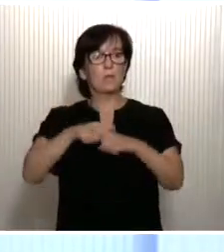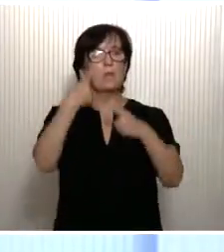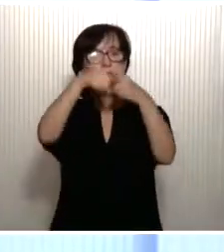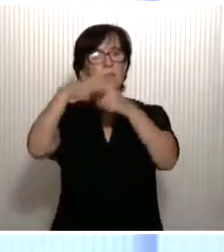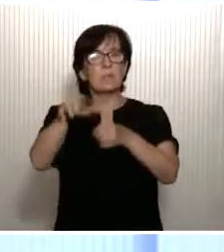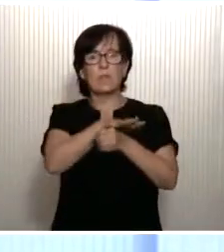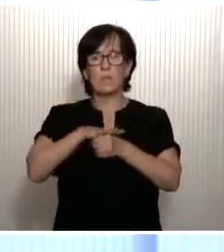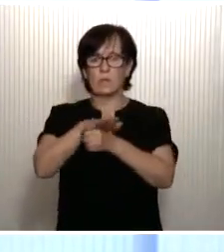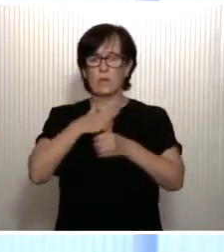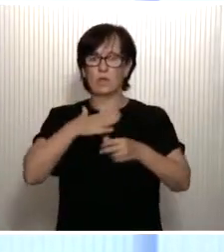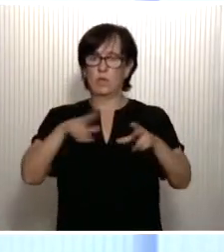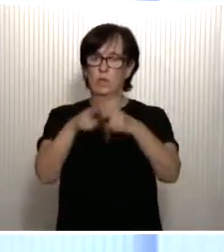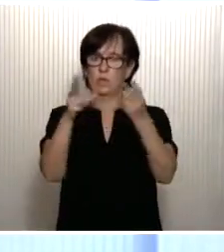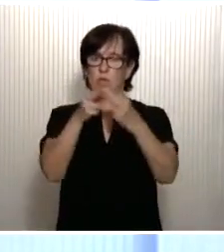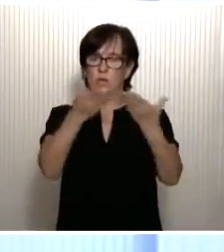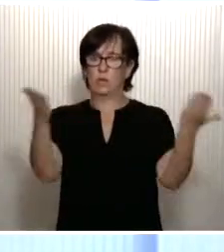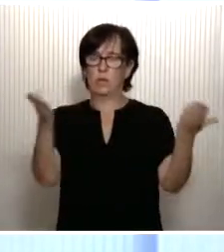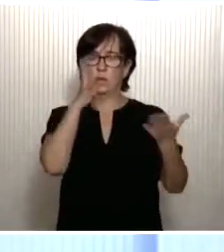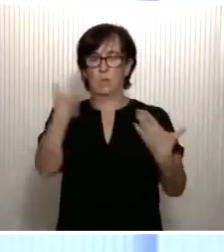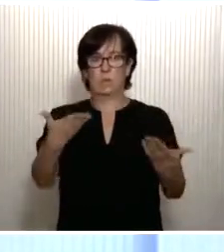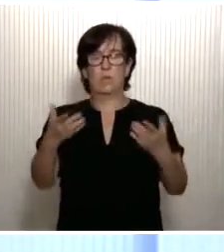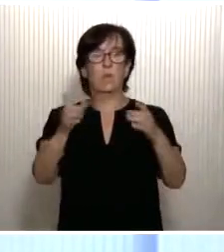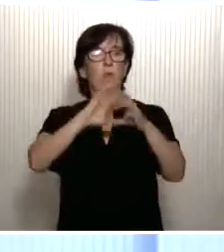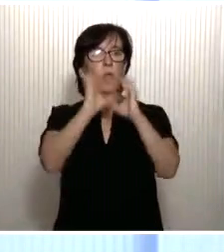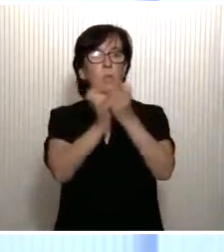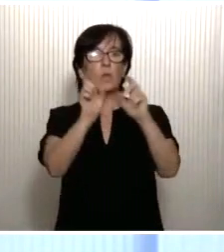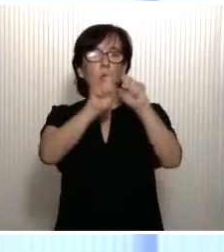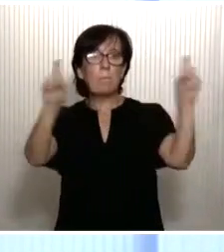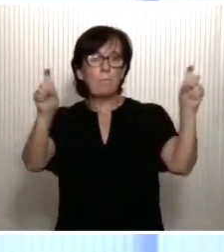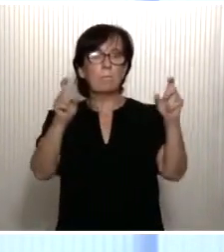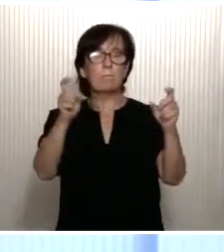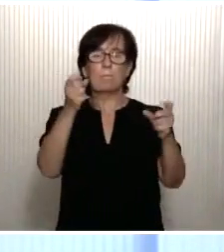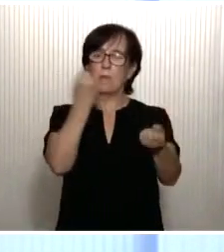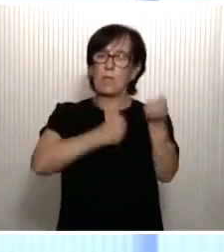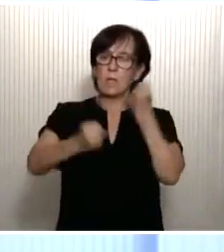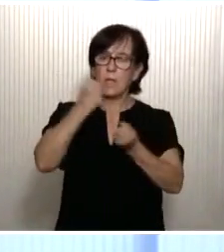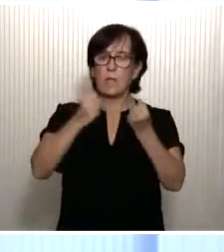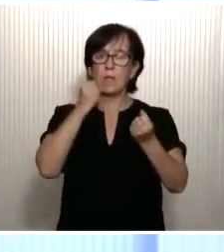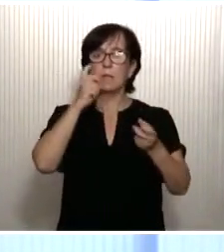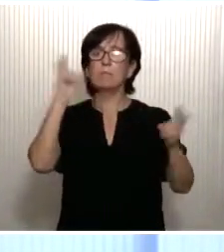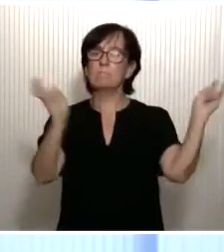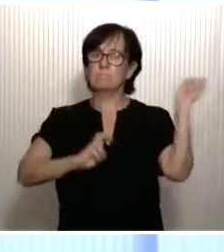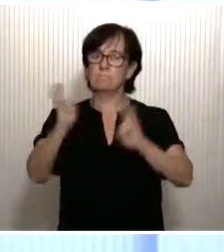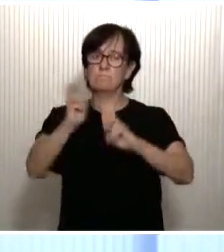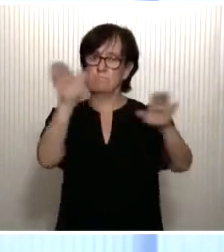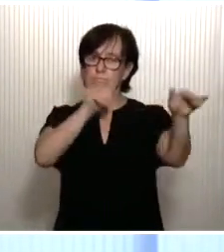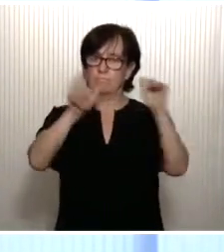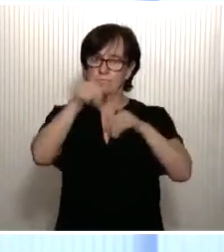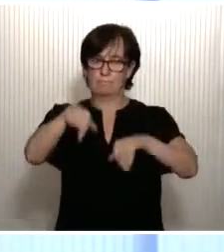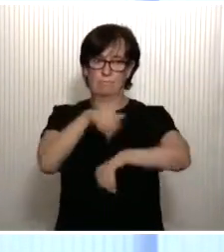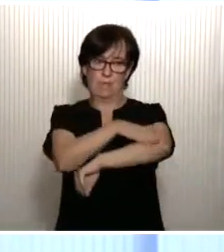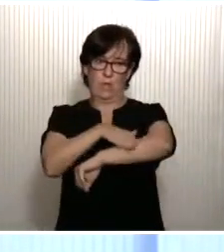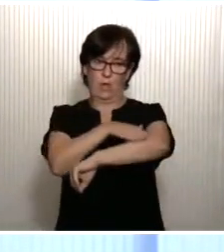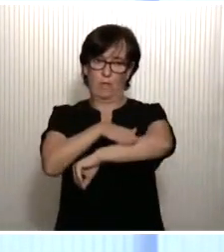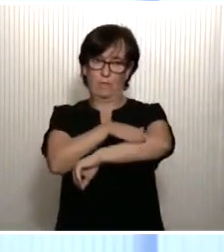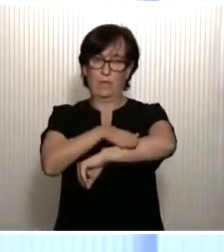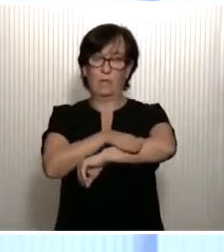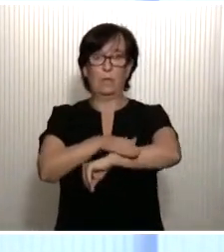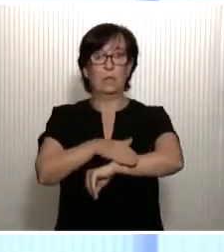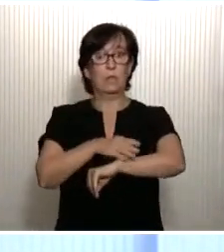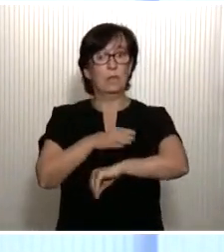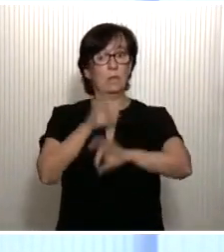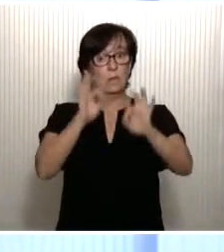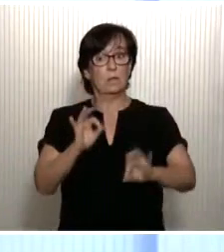intervención en que España necesita alcanzar consensos y abandonar la confrontación que caracteriza a las viejas fórmulas. Hace